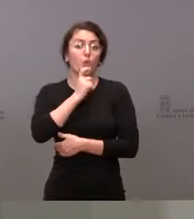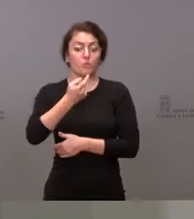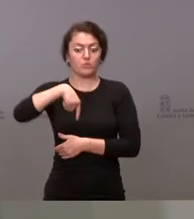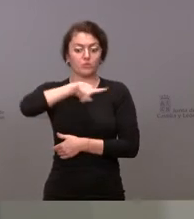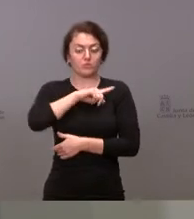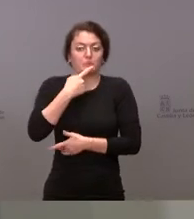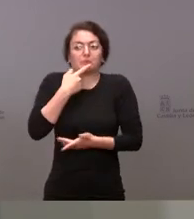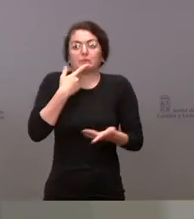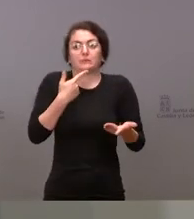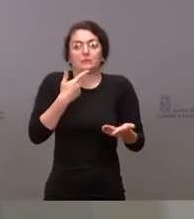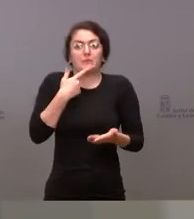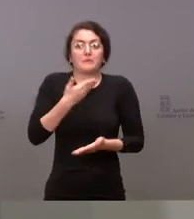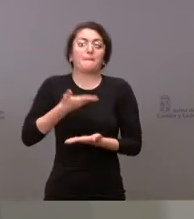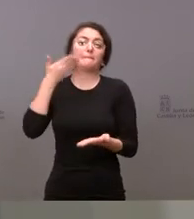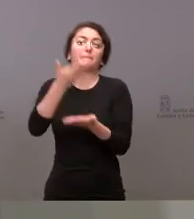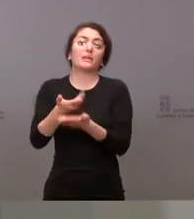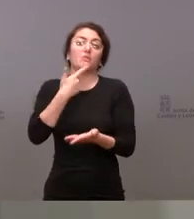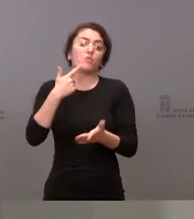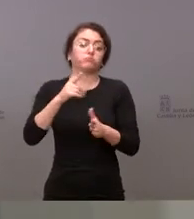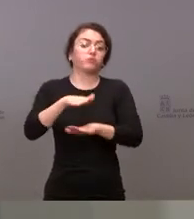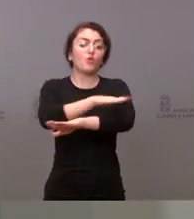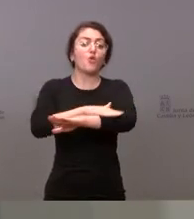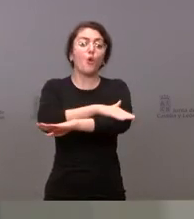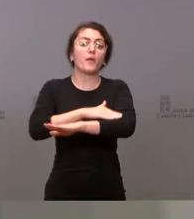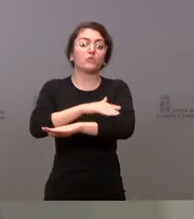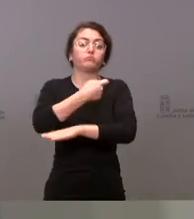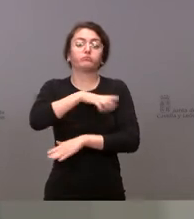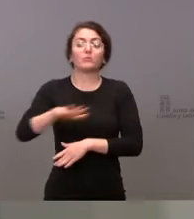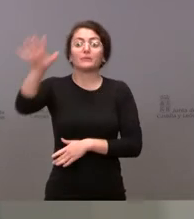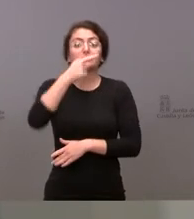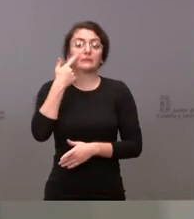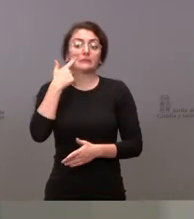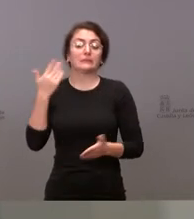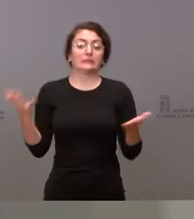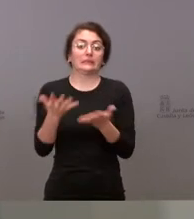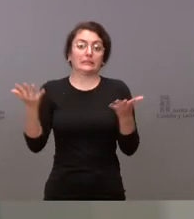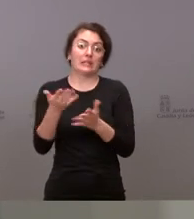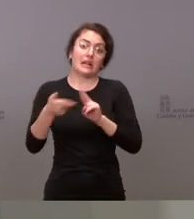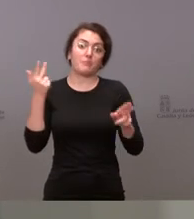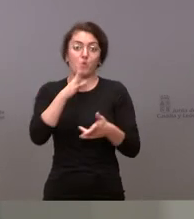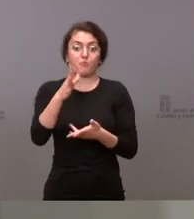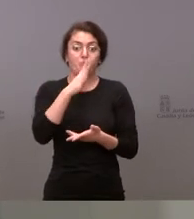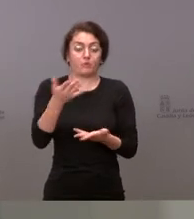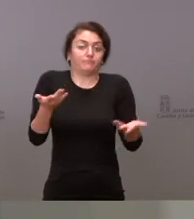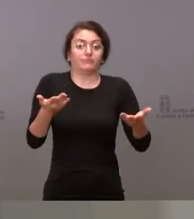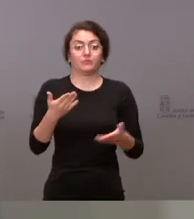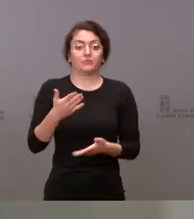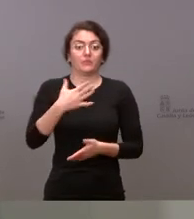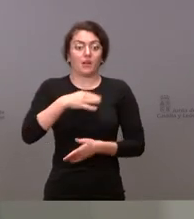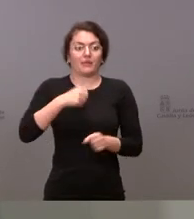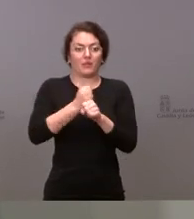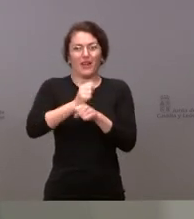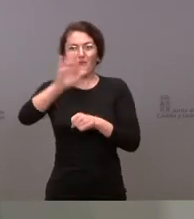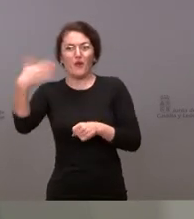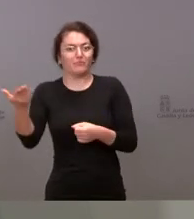al Gobierno y a los grupos parlamentarios a que aceleren en la medida de lo posible la tramitación de esa ley, porque lo que no podemos es trabajar fuera del marco de la